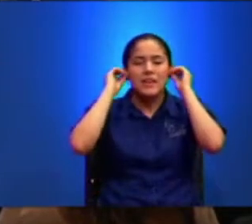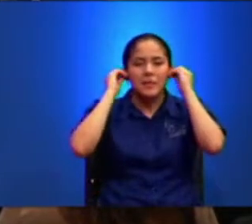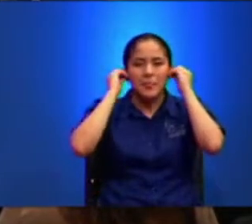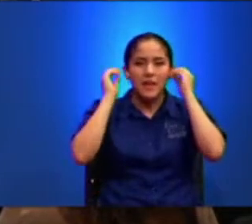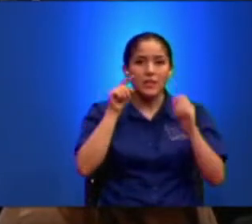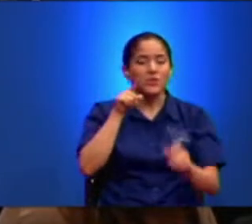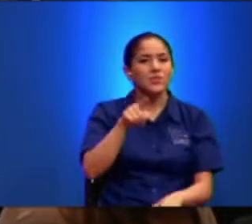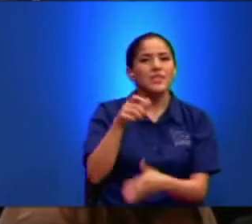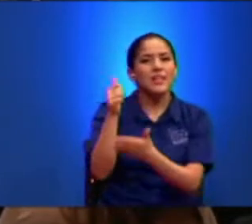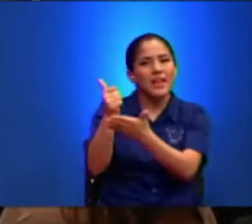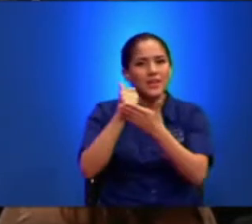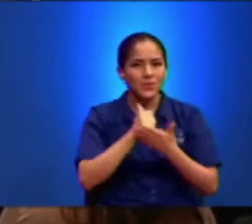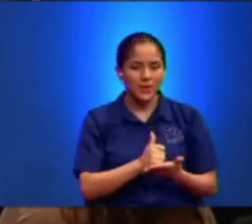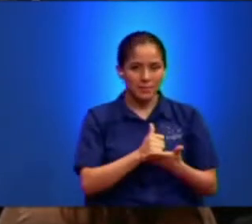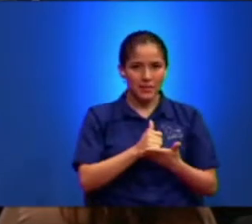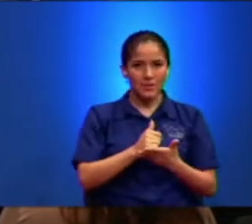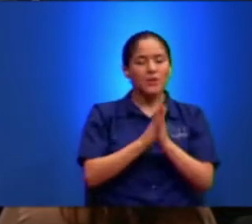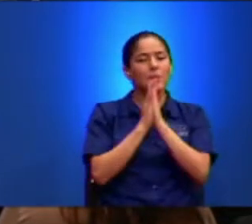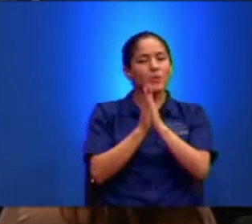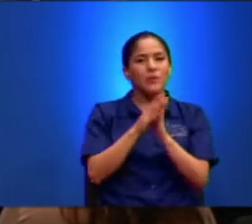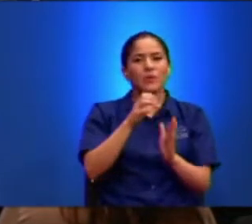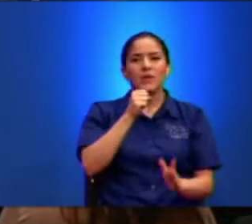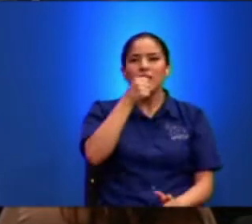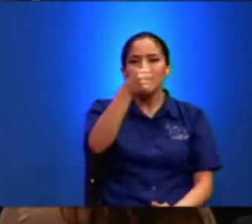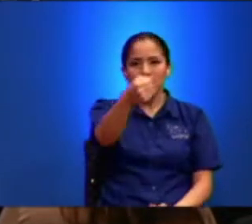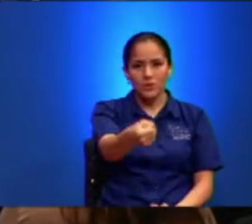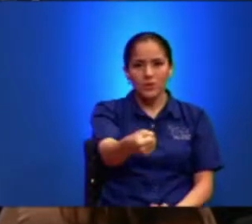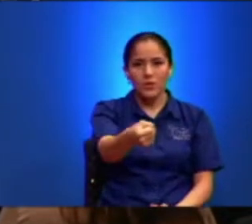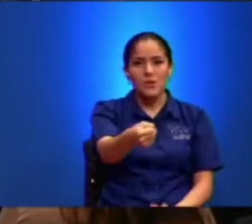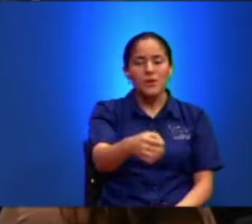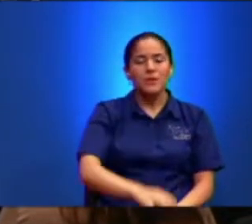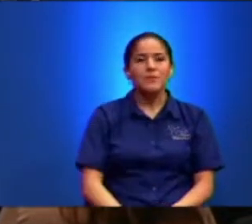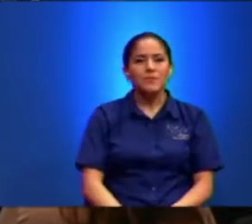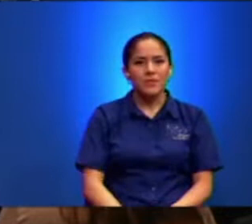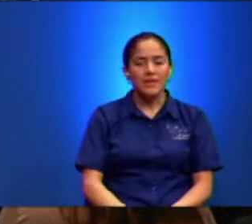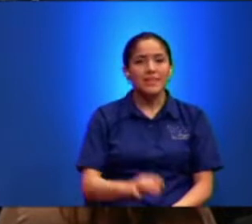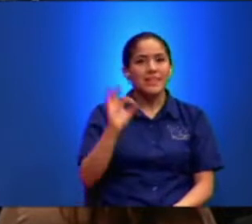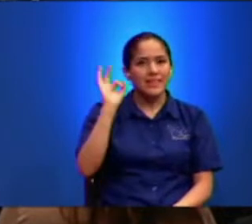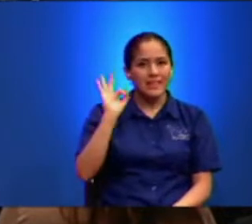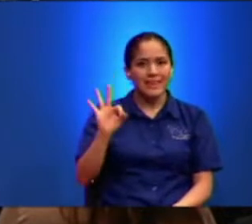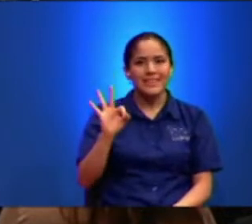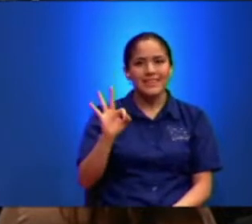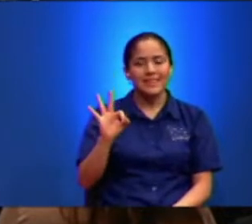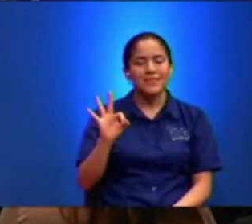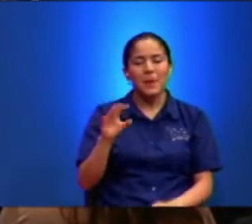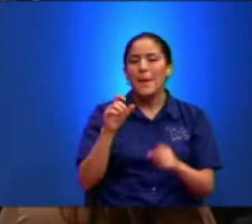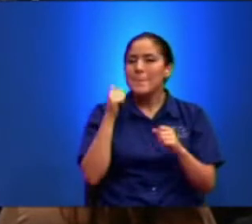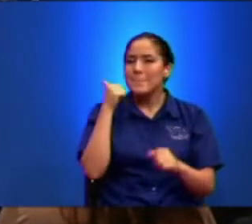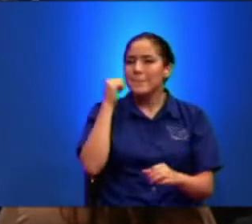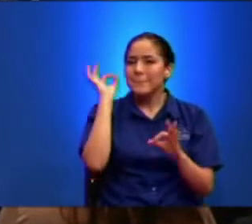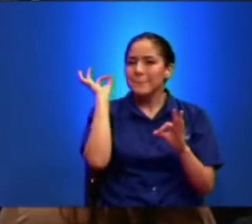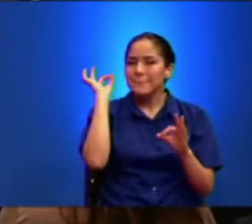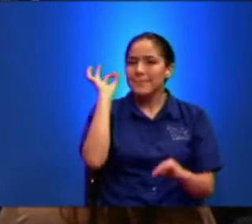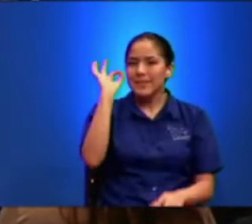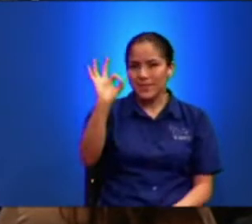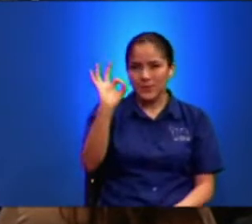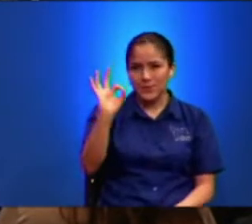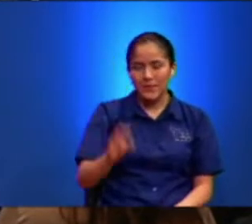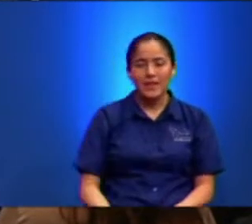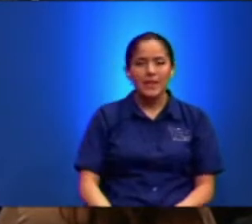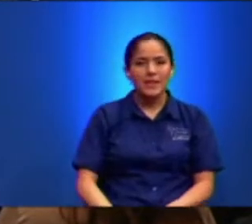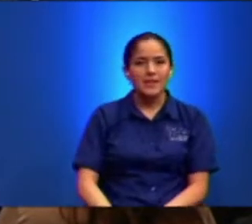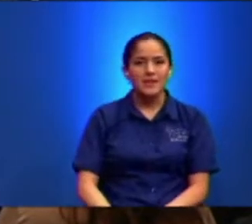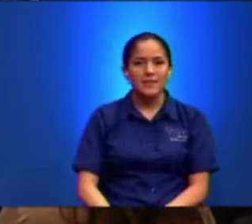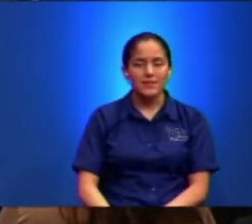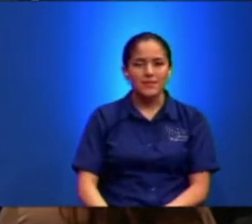Así que voy a pedir El micrófono Si tienen tres Sería excelente Pero si tienen Solo uno Y quisiera pedirle A